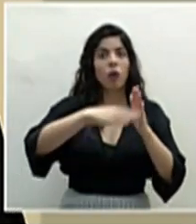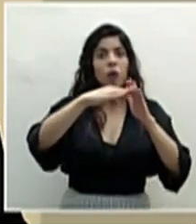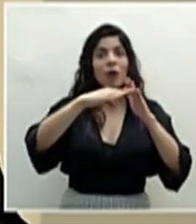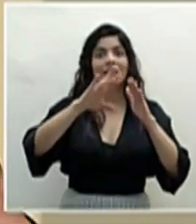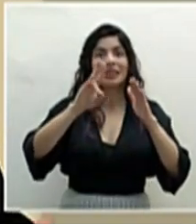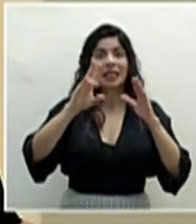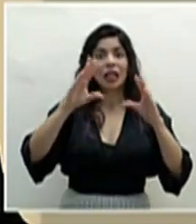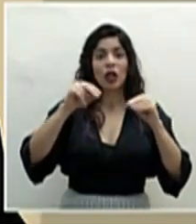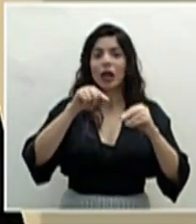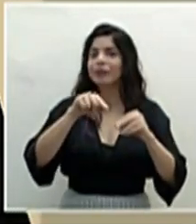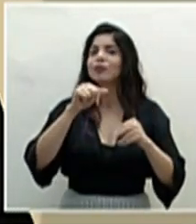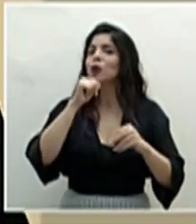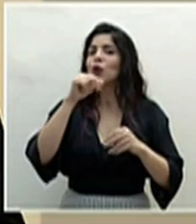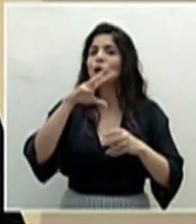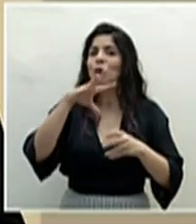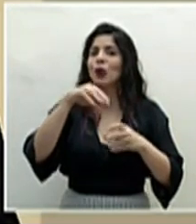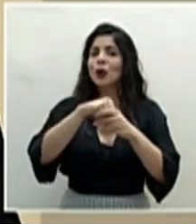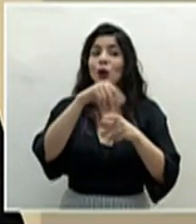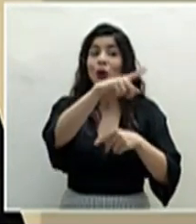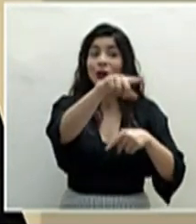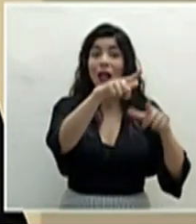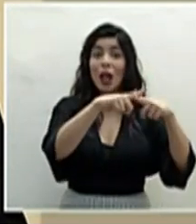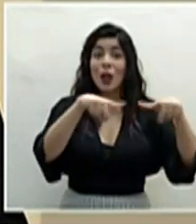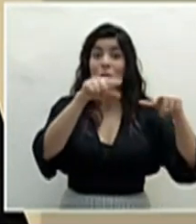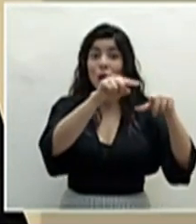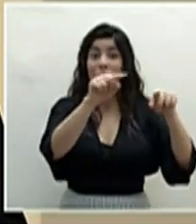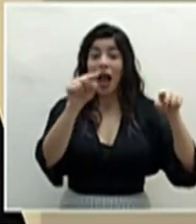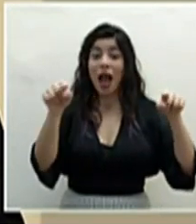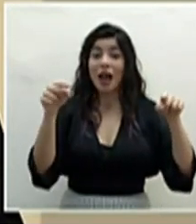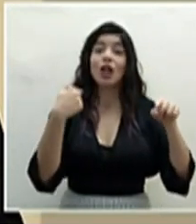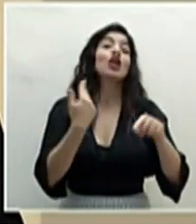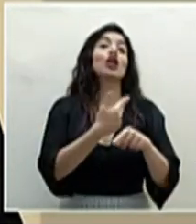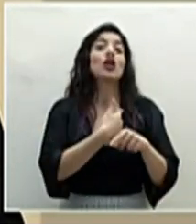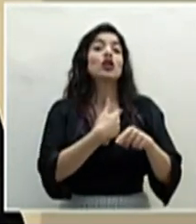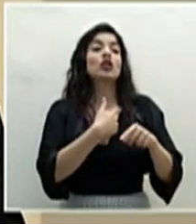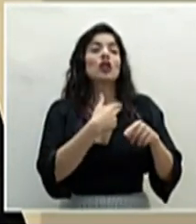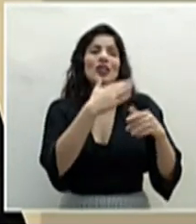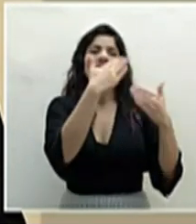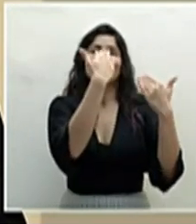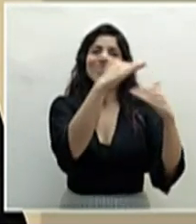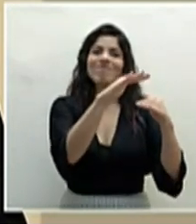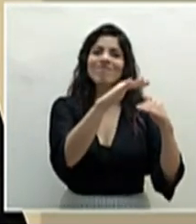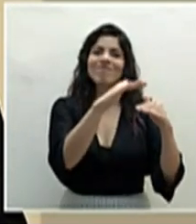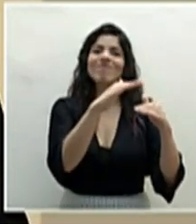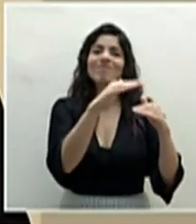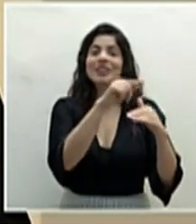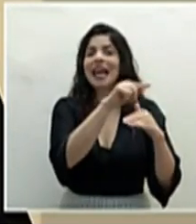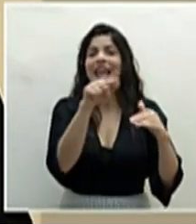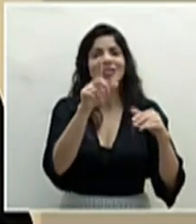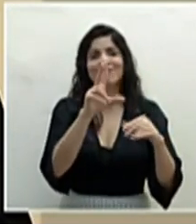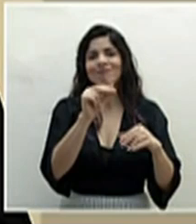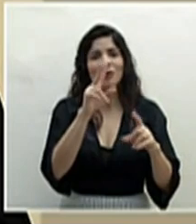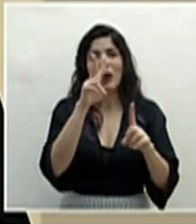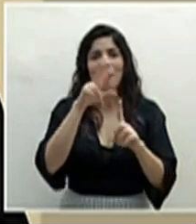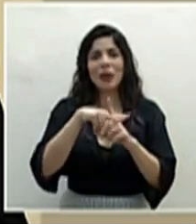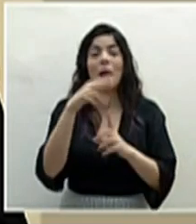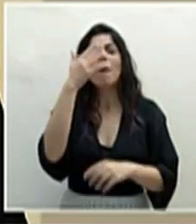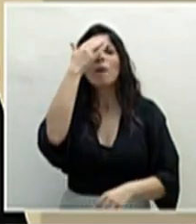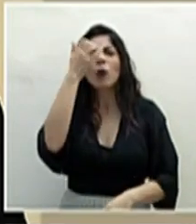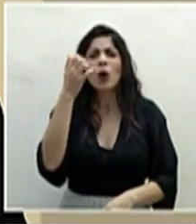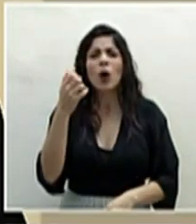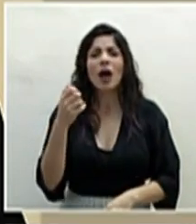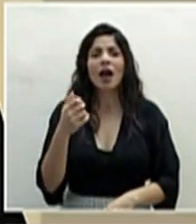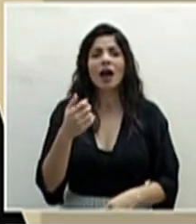eso no incluye en esos lugares donde nosotros hicimos restricción de medidas sanitarias por el tema del